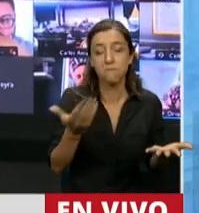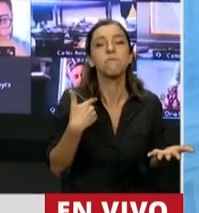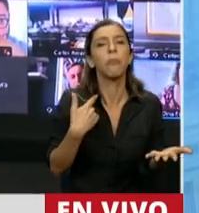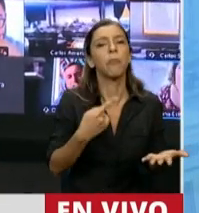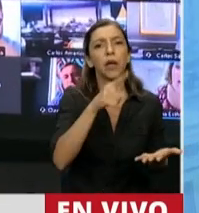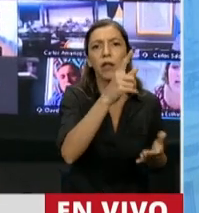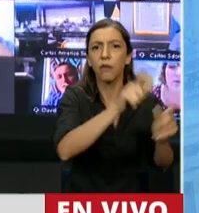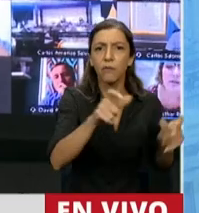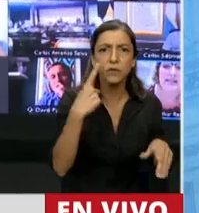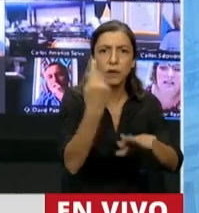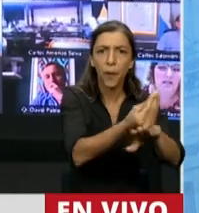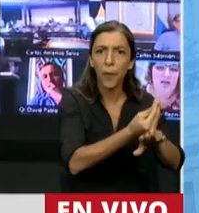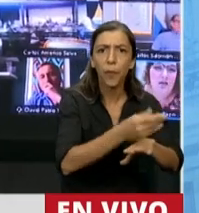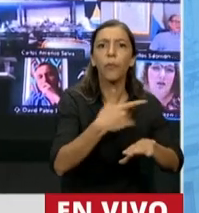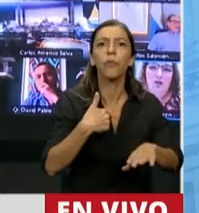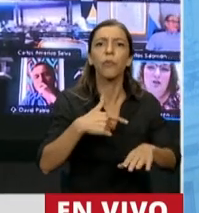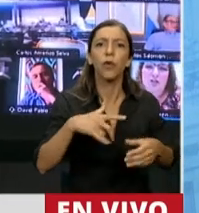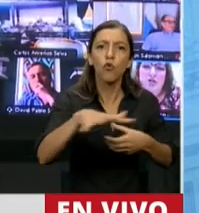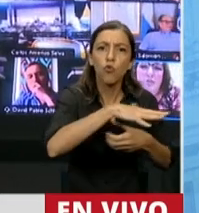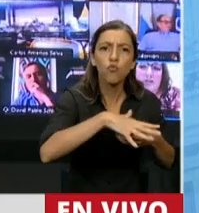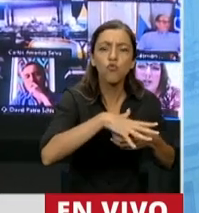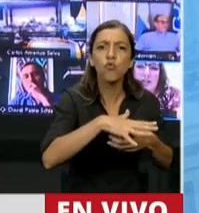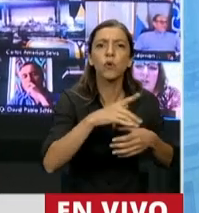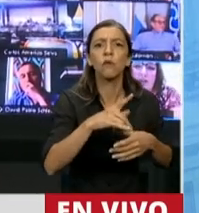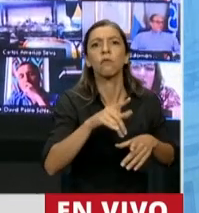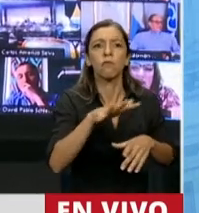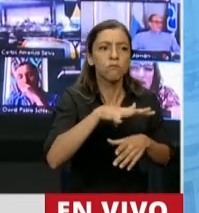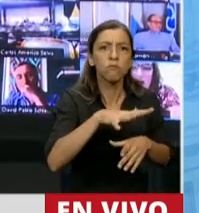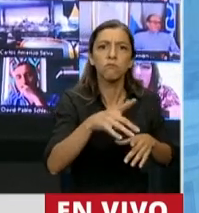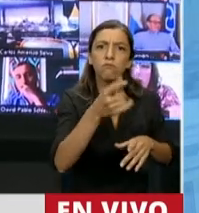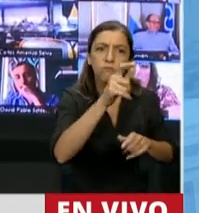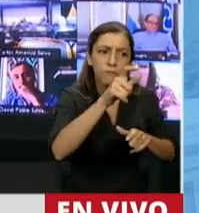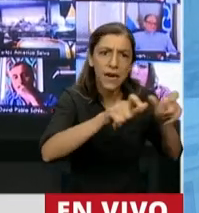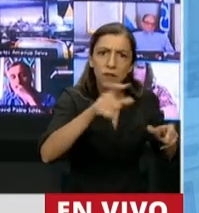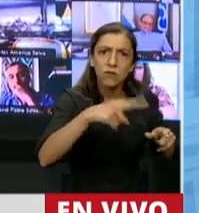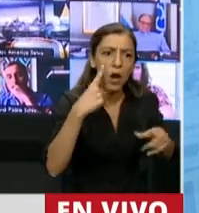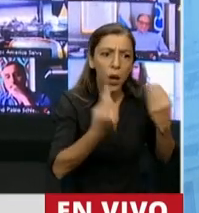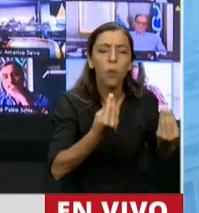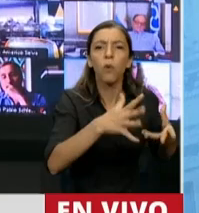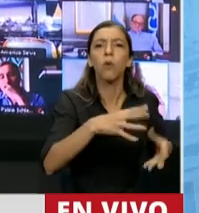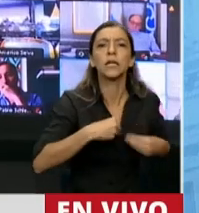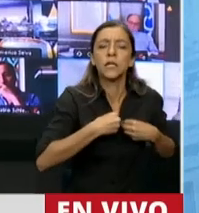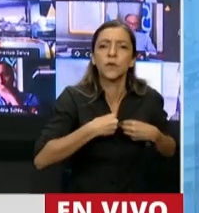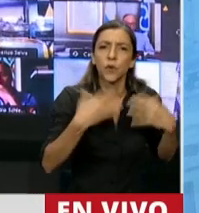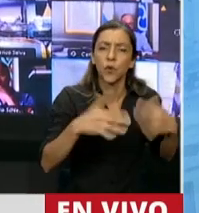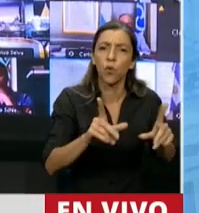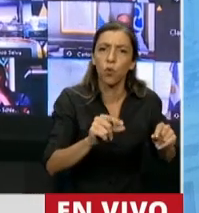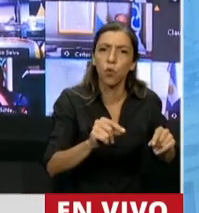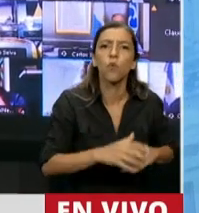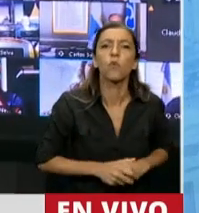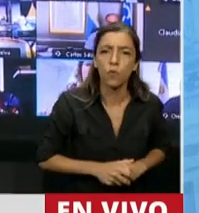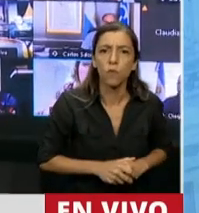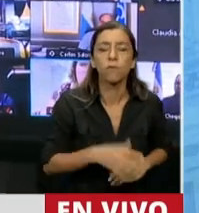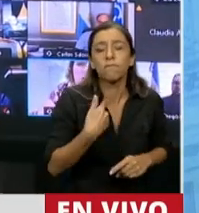ciudades en las que vivían sí. Todos ellos son pastores y pastoras que sirviendo al prójimo y estando cerca del necesitado, se